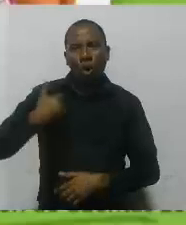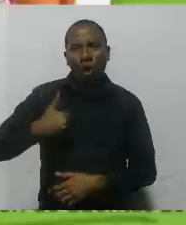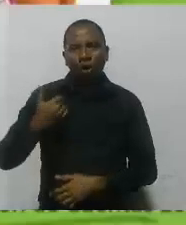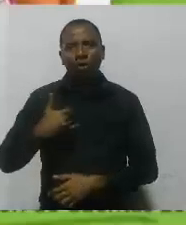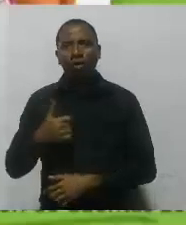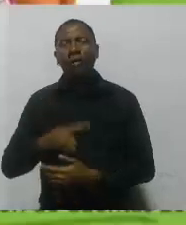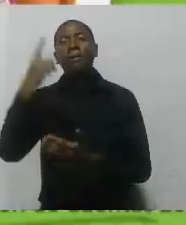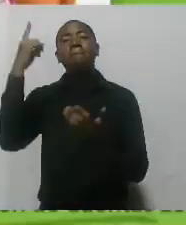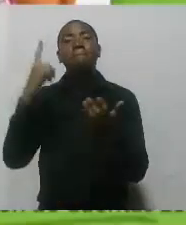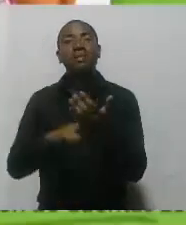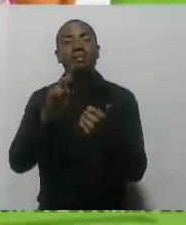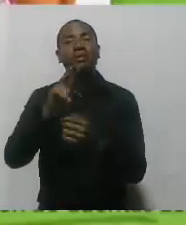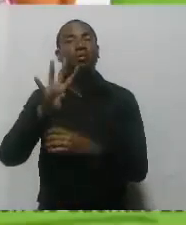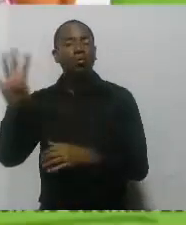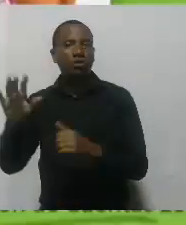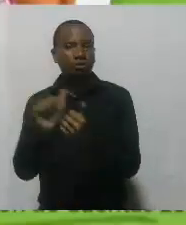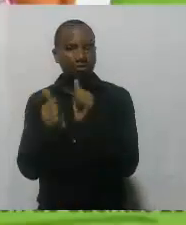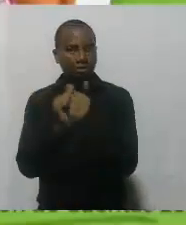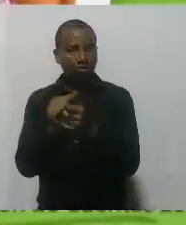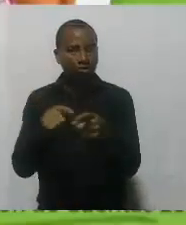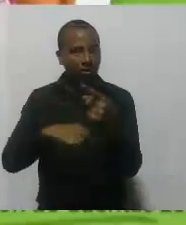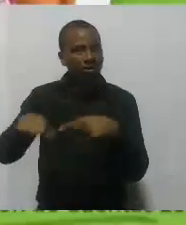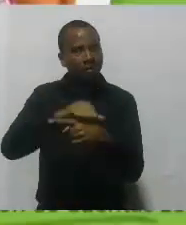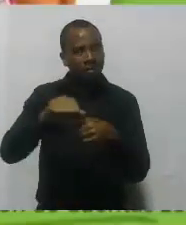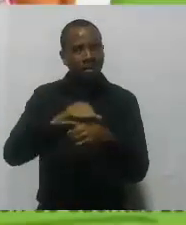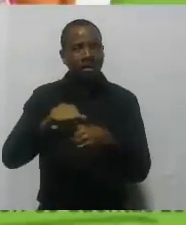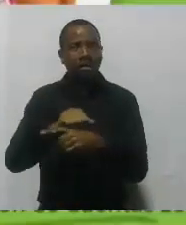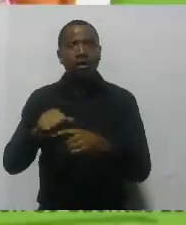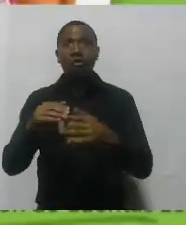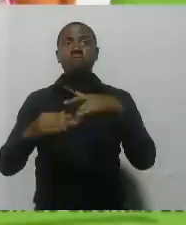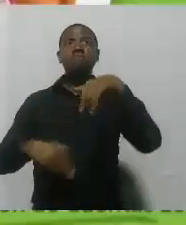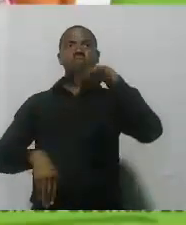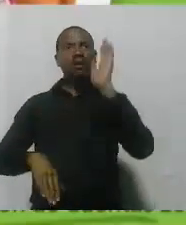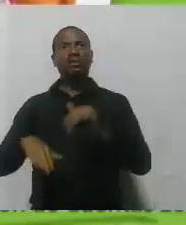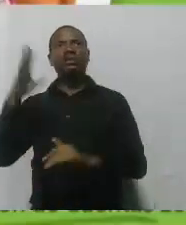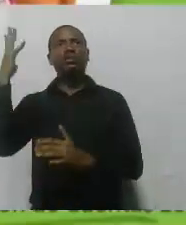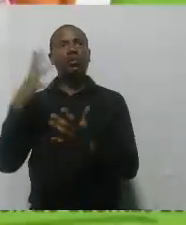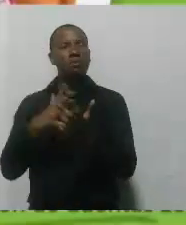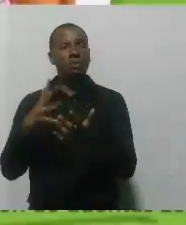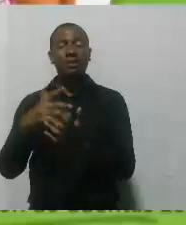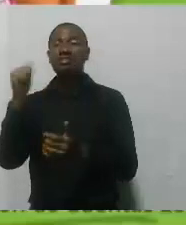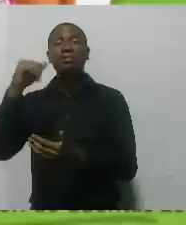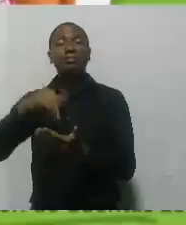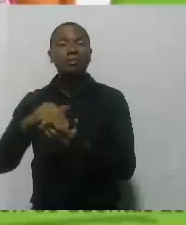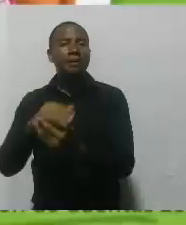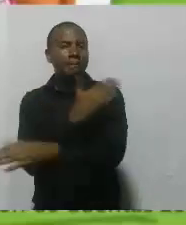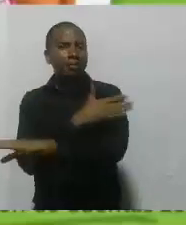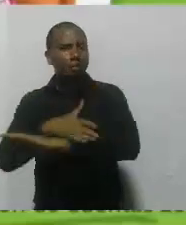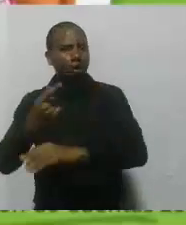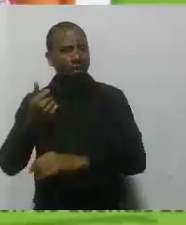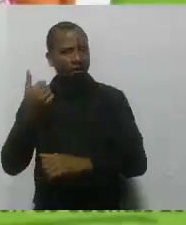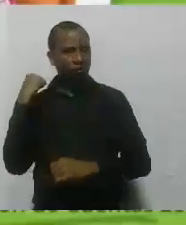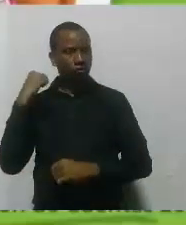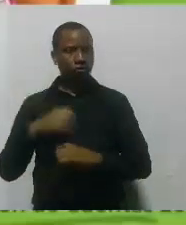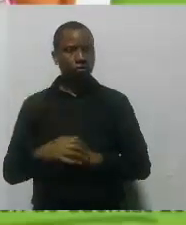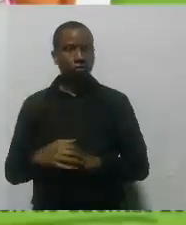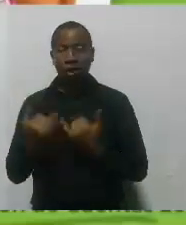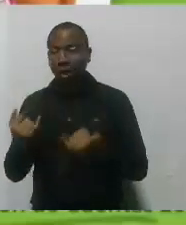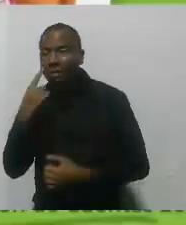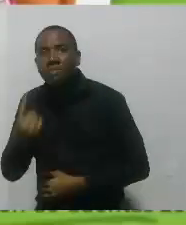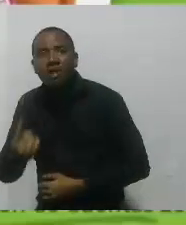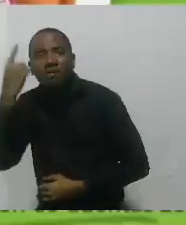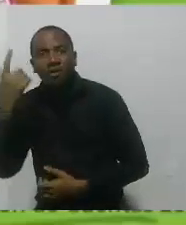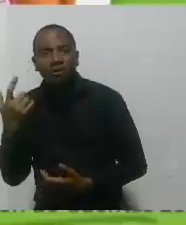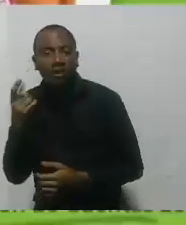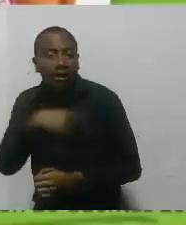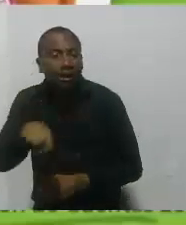más de cinco mil millones de pesos primera vez en un gobierno que supera los seiscientos deportistas